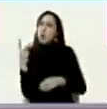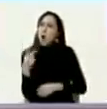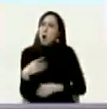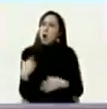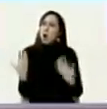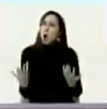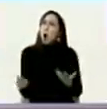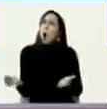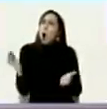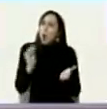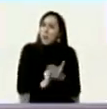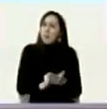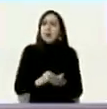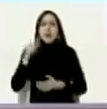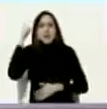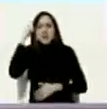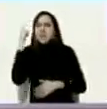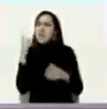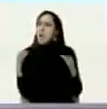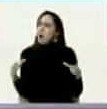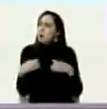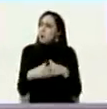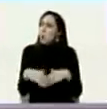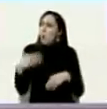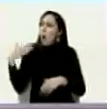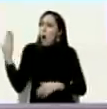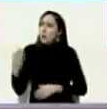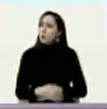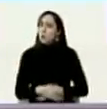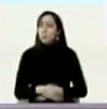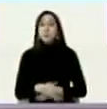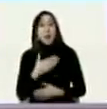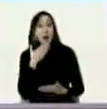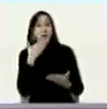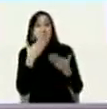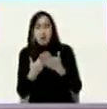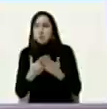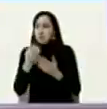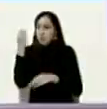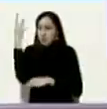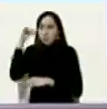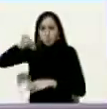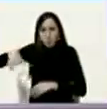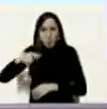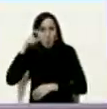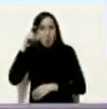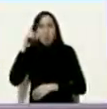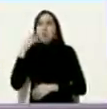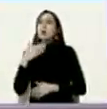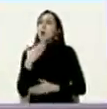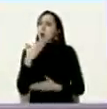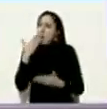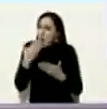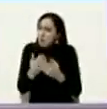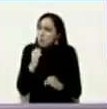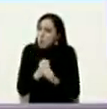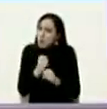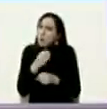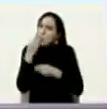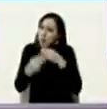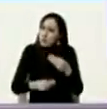próxima reunión por favor doctor Jorge Rodríguez le doy las gracias a nombre de todo el pueblo de Venezuela por la labor que está cumpliendo como